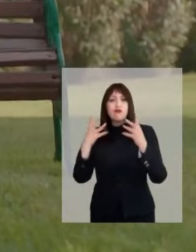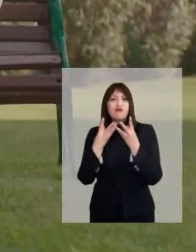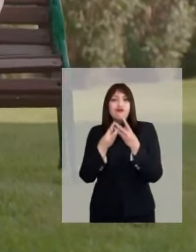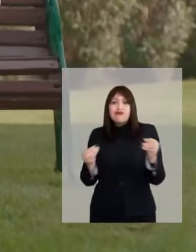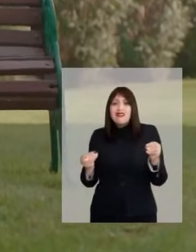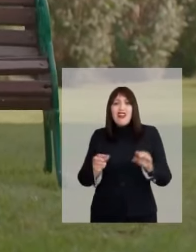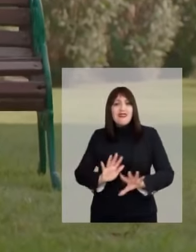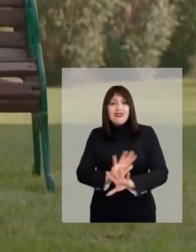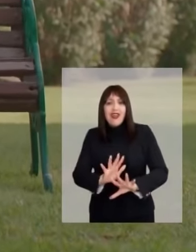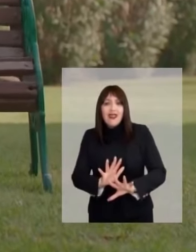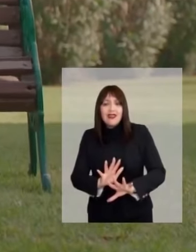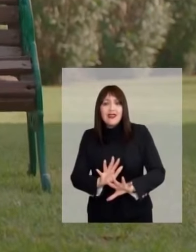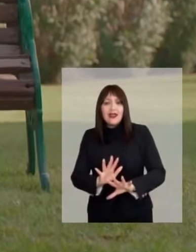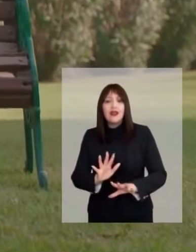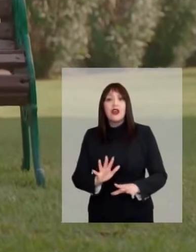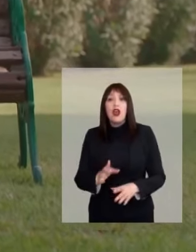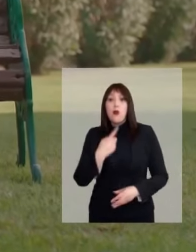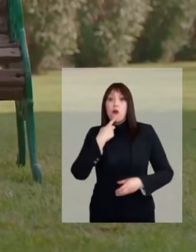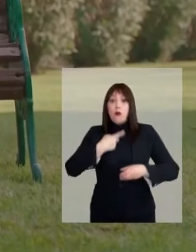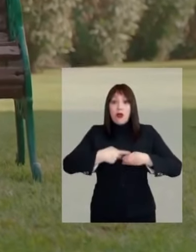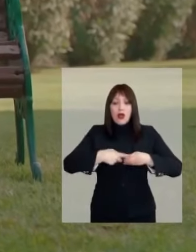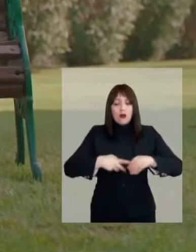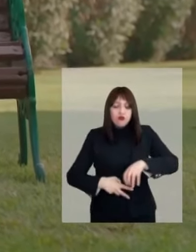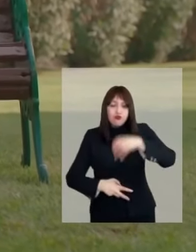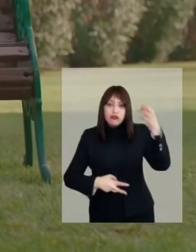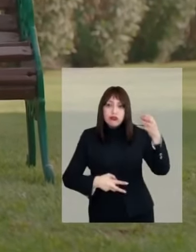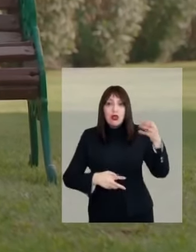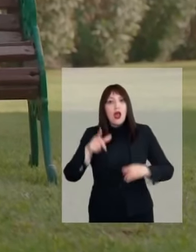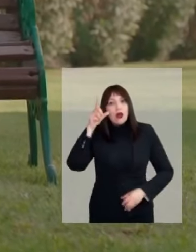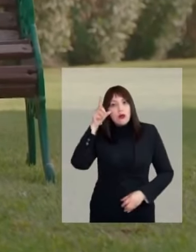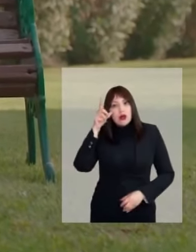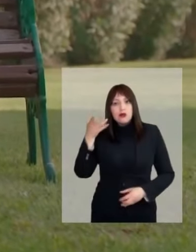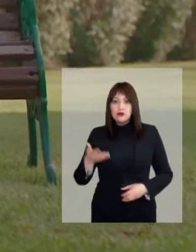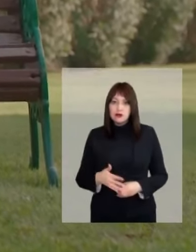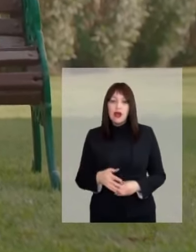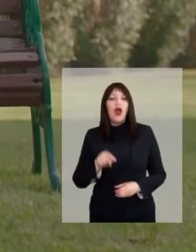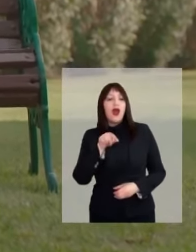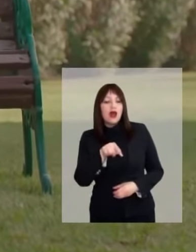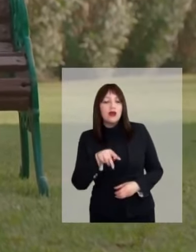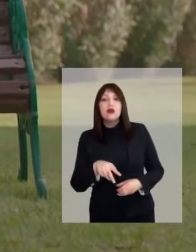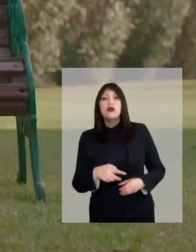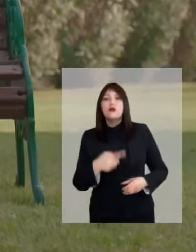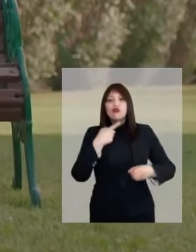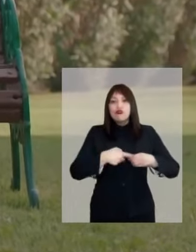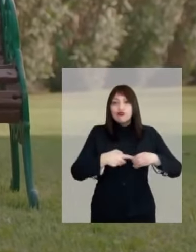no se pierde ni una. Levanta de una piedra y aparece. A ver, levanta esa piedra.